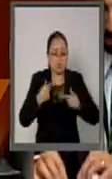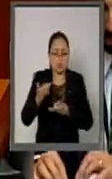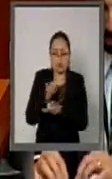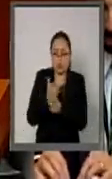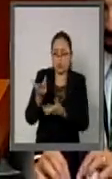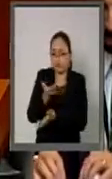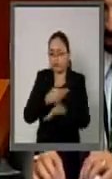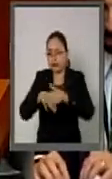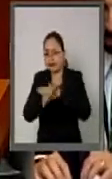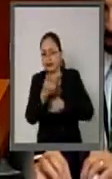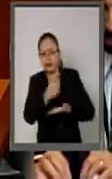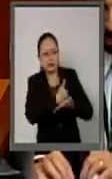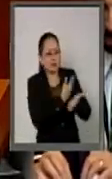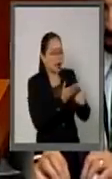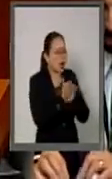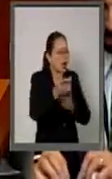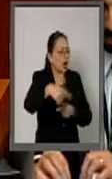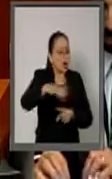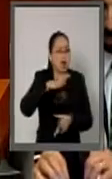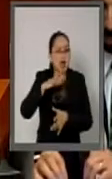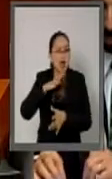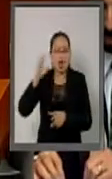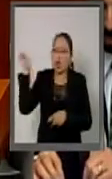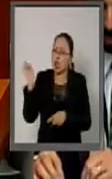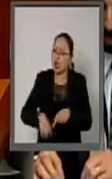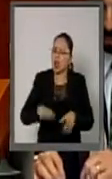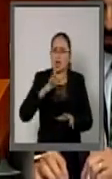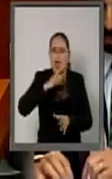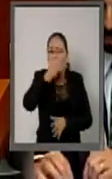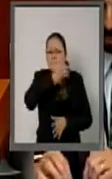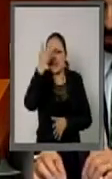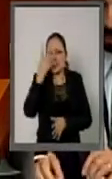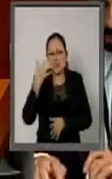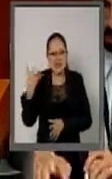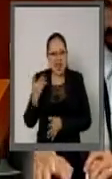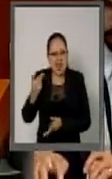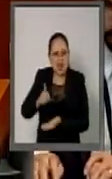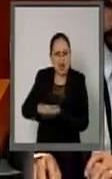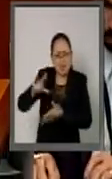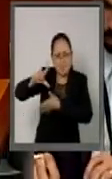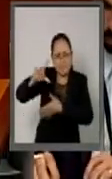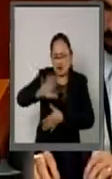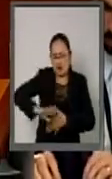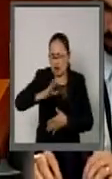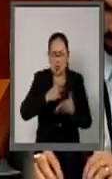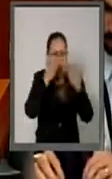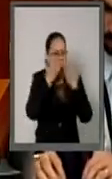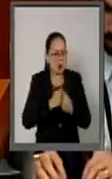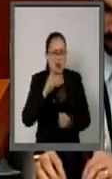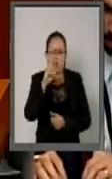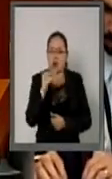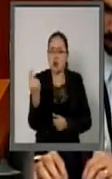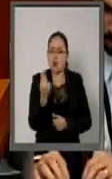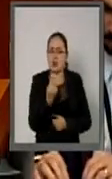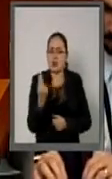éxito importante, se eliminaron ya todos los visados, ya no hay visas entre los países de la Alianza del